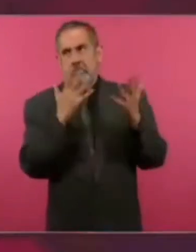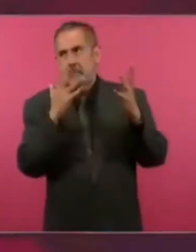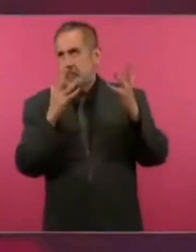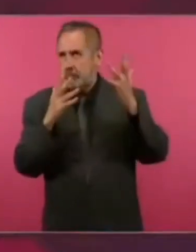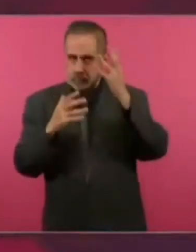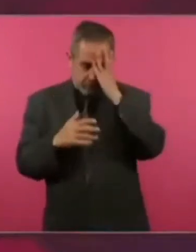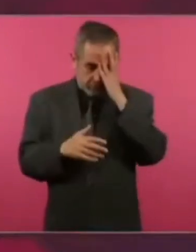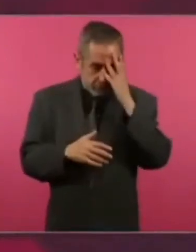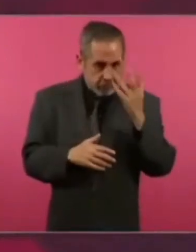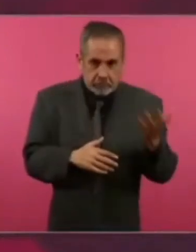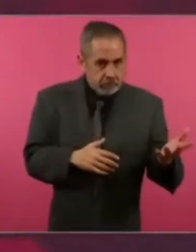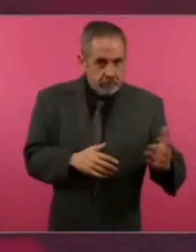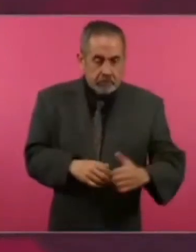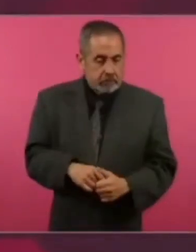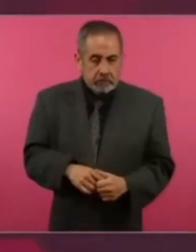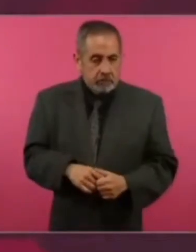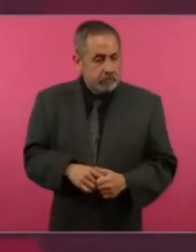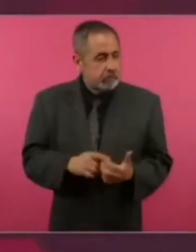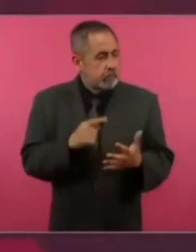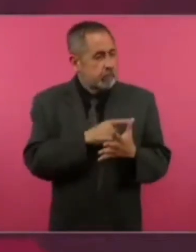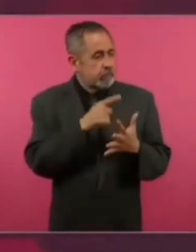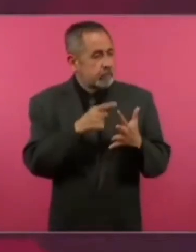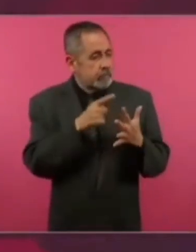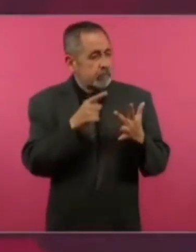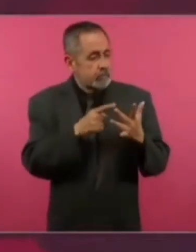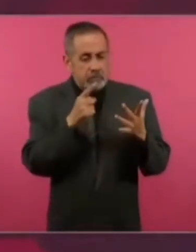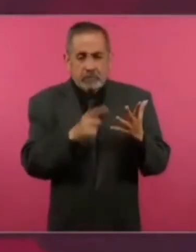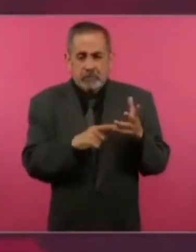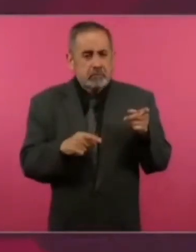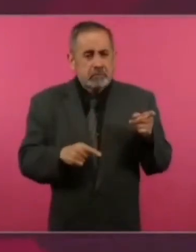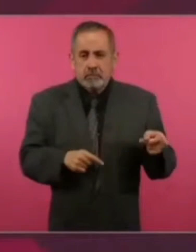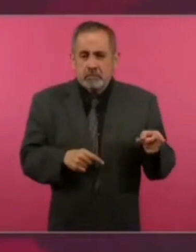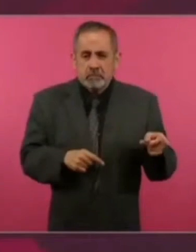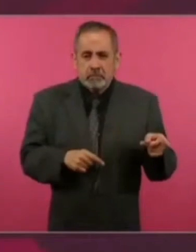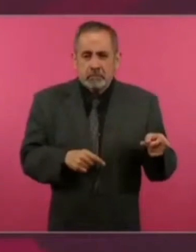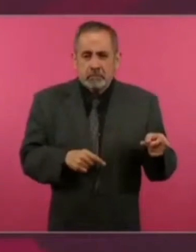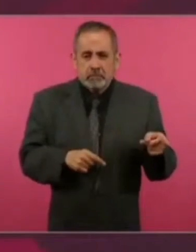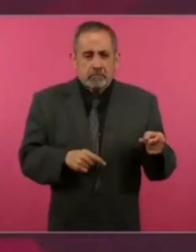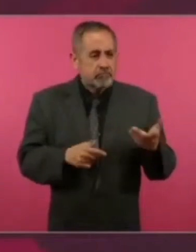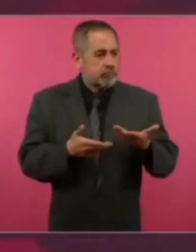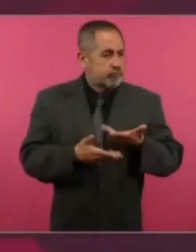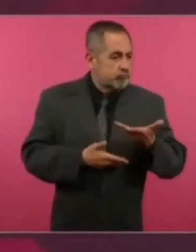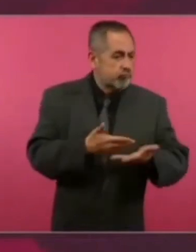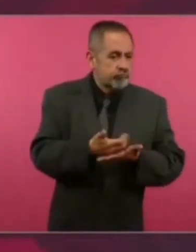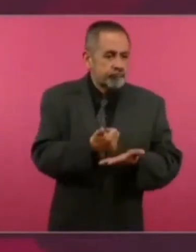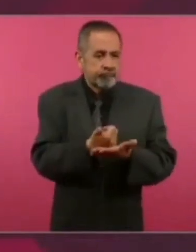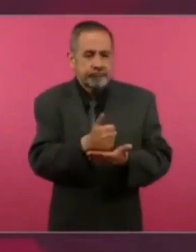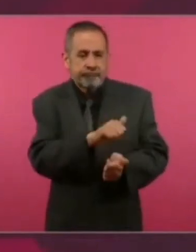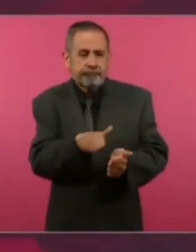por todos los servicios que está prestando